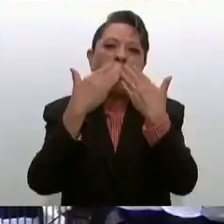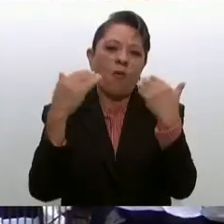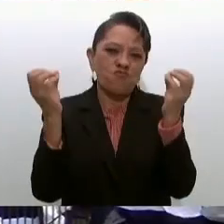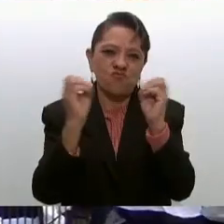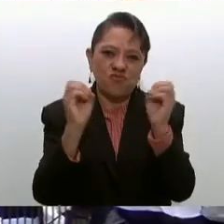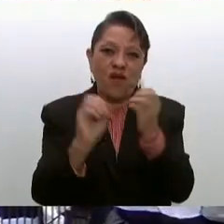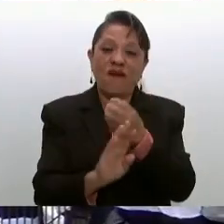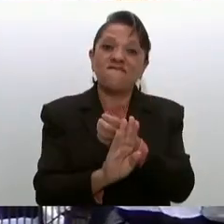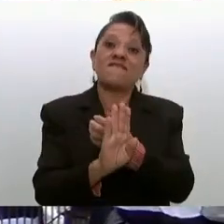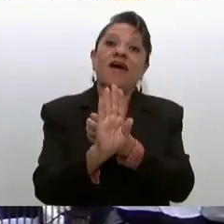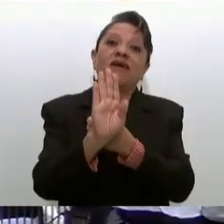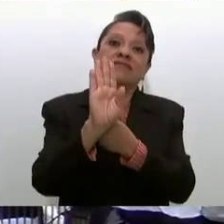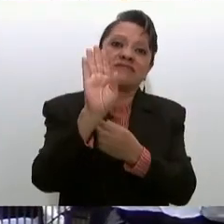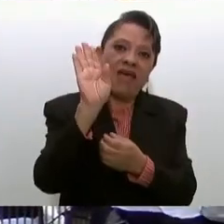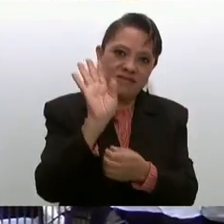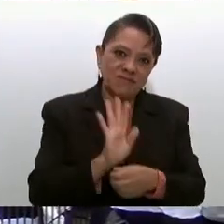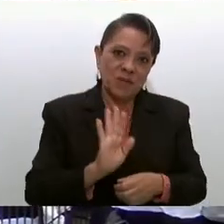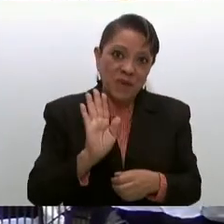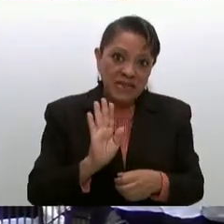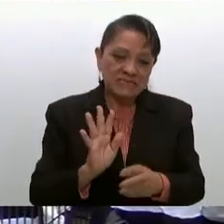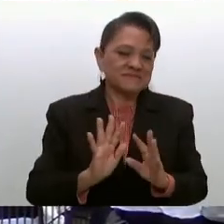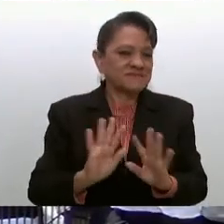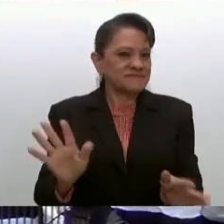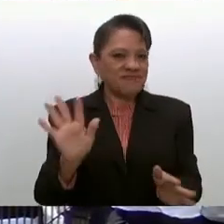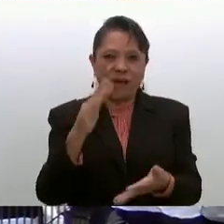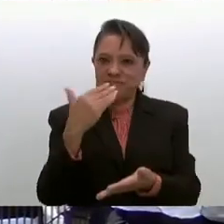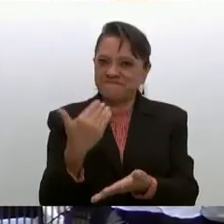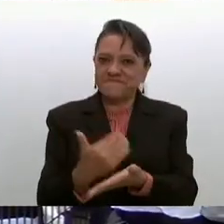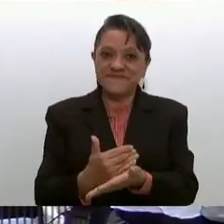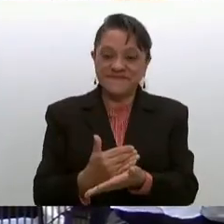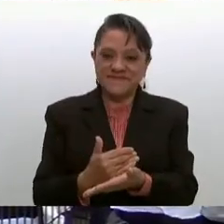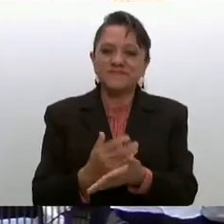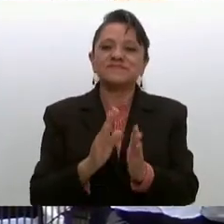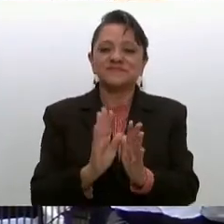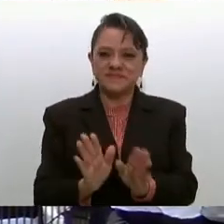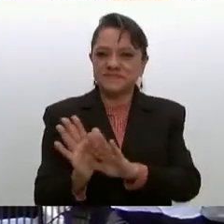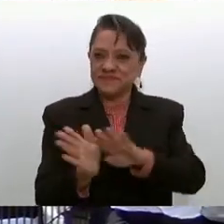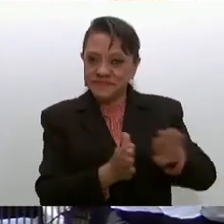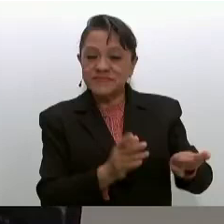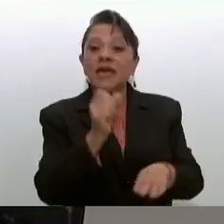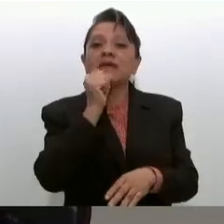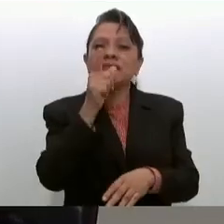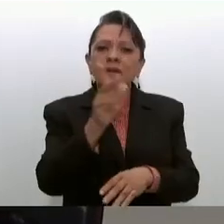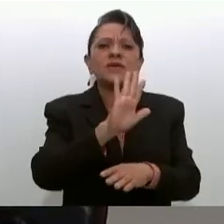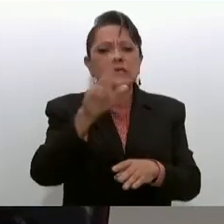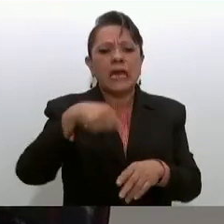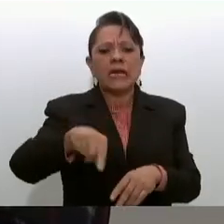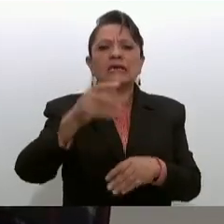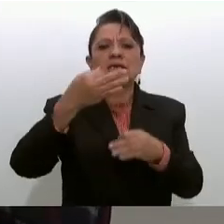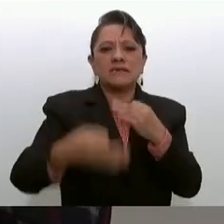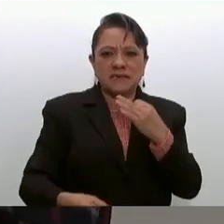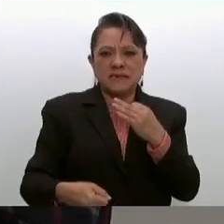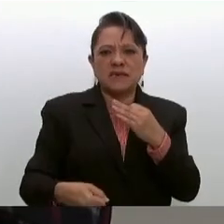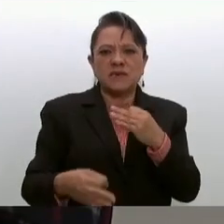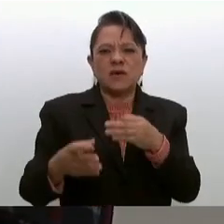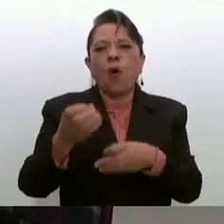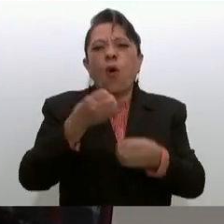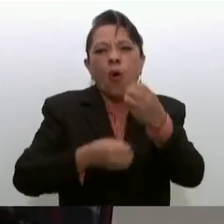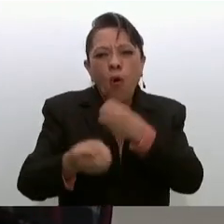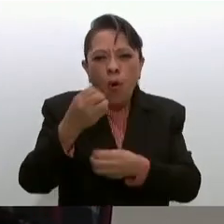estamos también terminando otras obras en Morelos